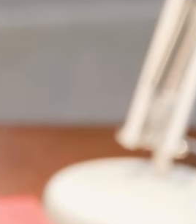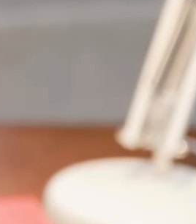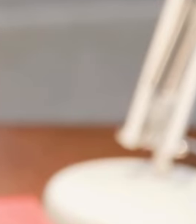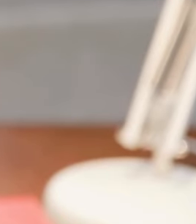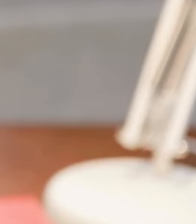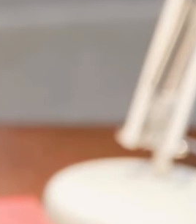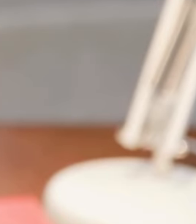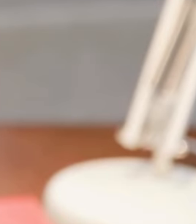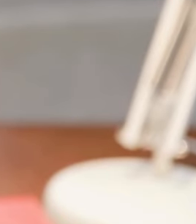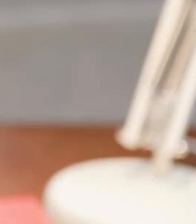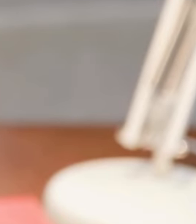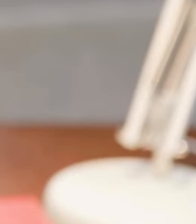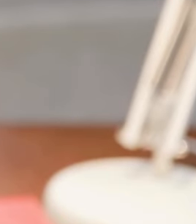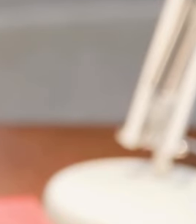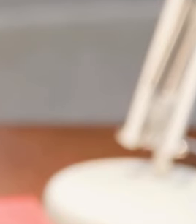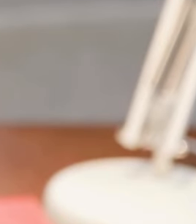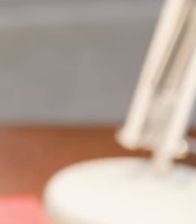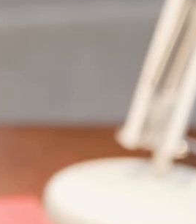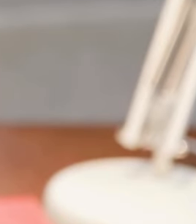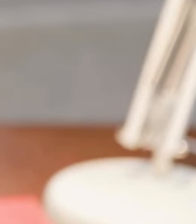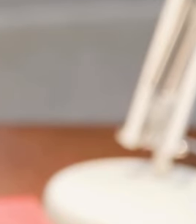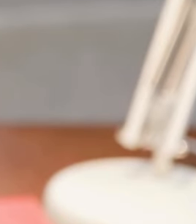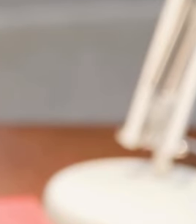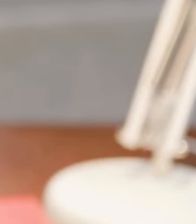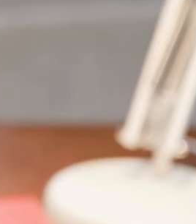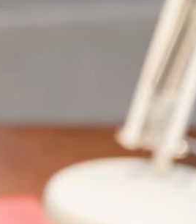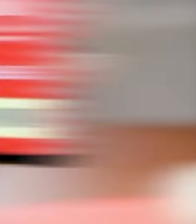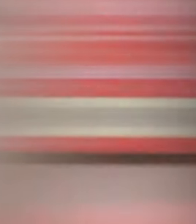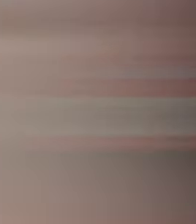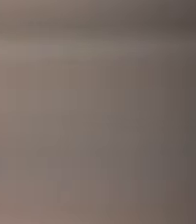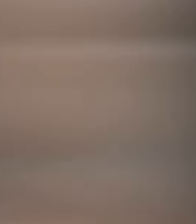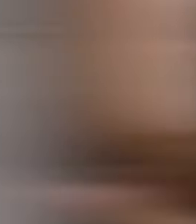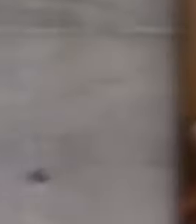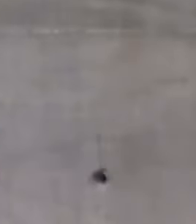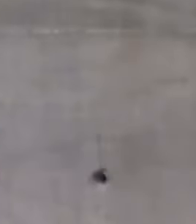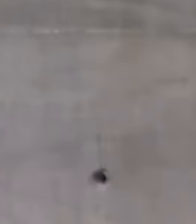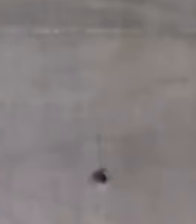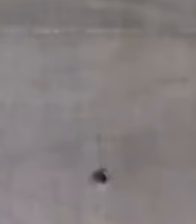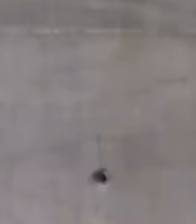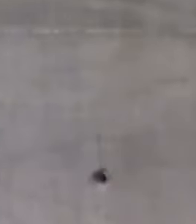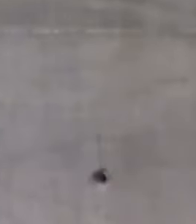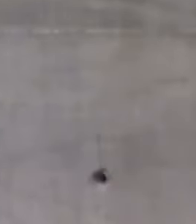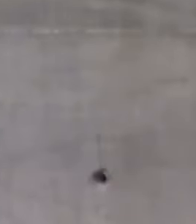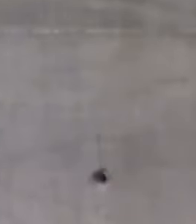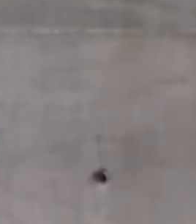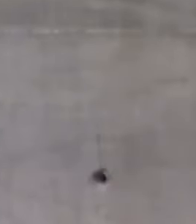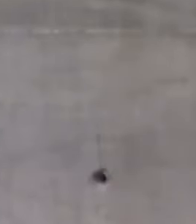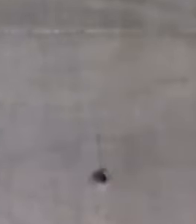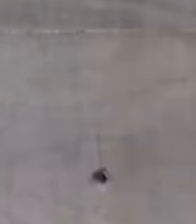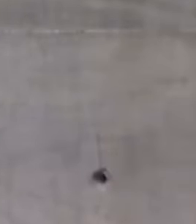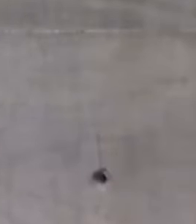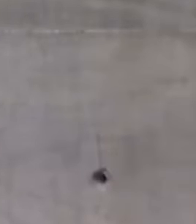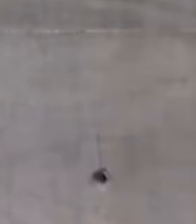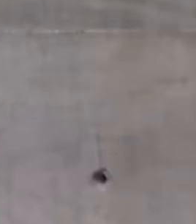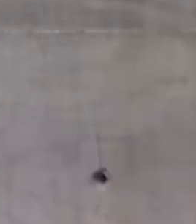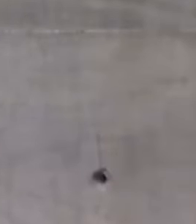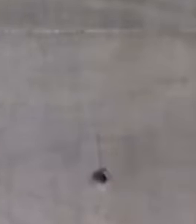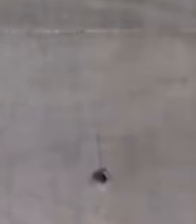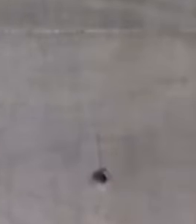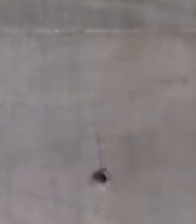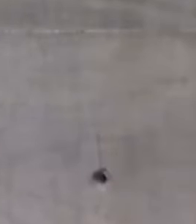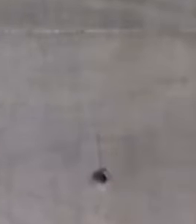¿Tú qué opinas? ¿Te preocupa que tu información esté en riesgo? ¿Confías en que el gobierno federal podrá solucionar este problema?